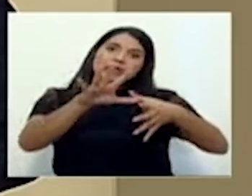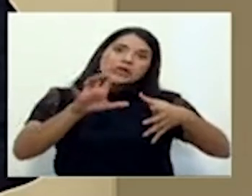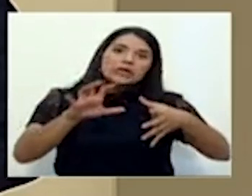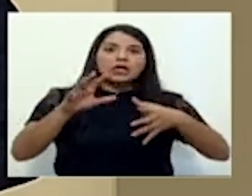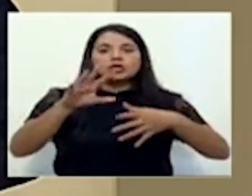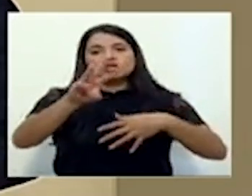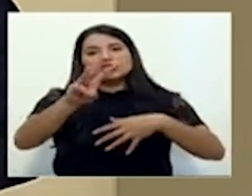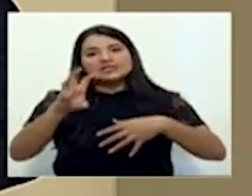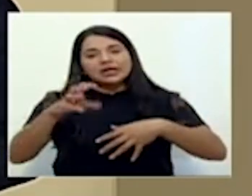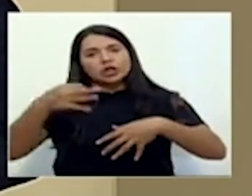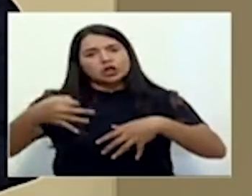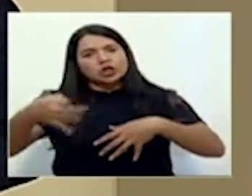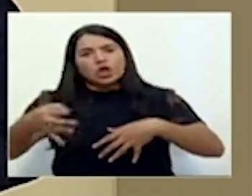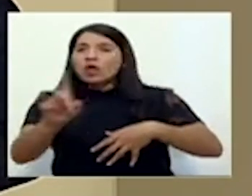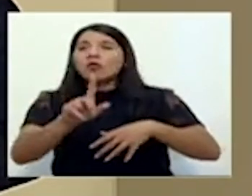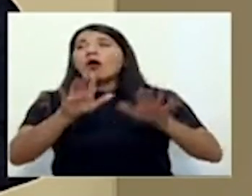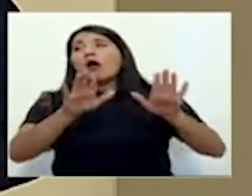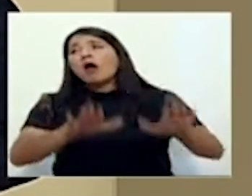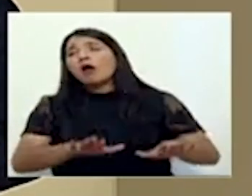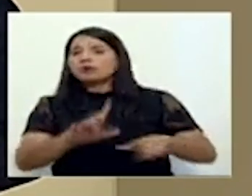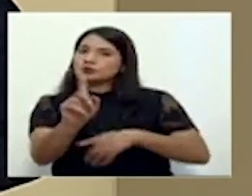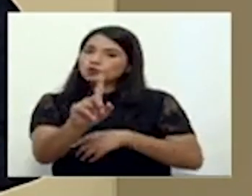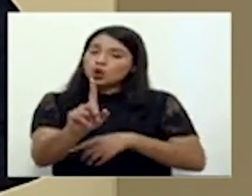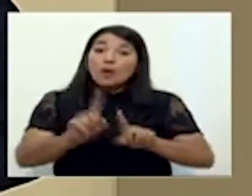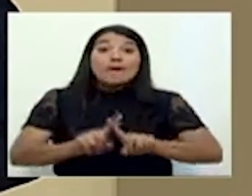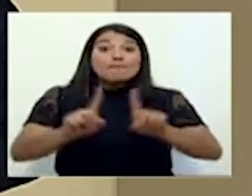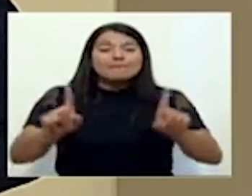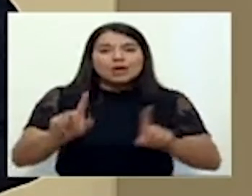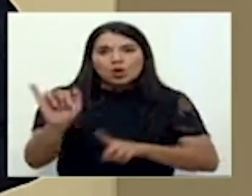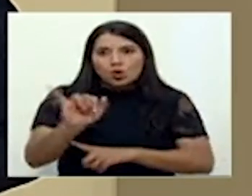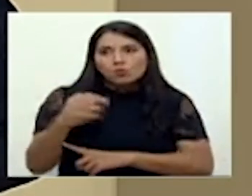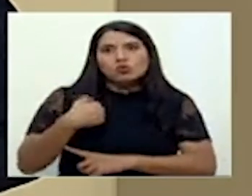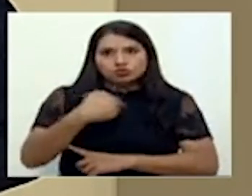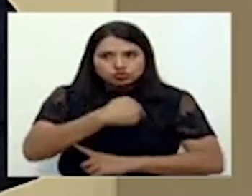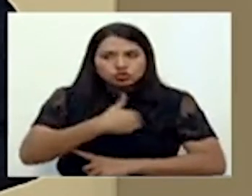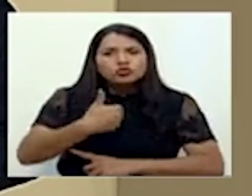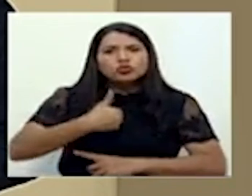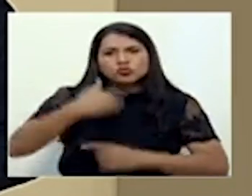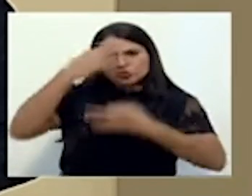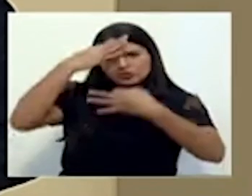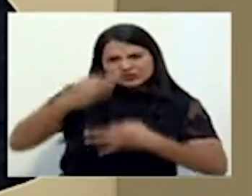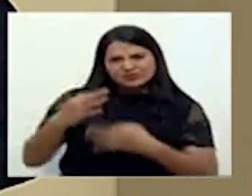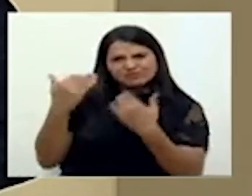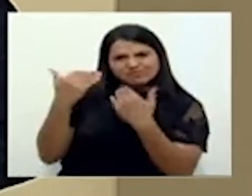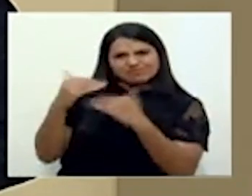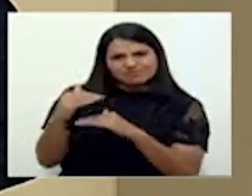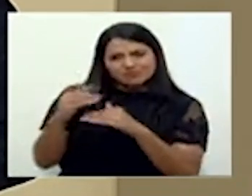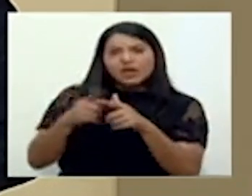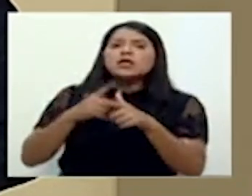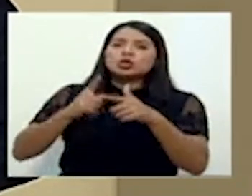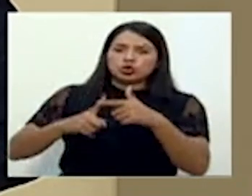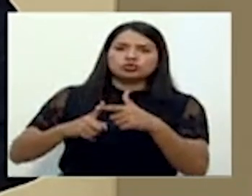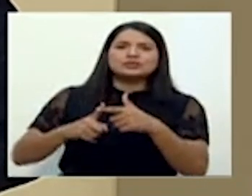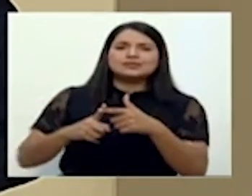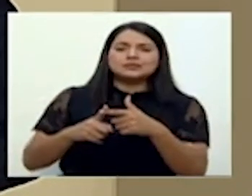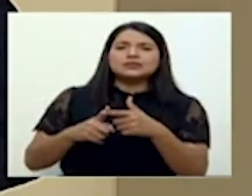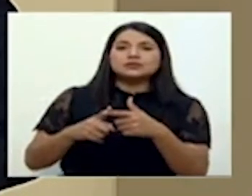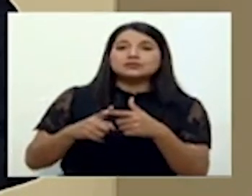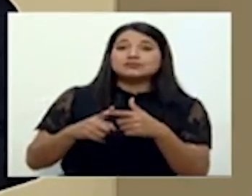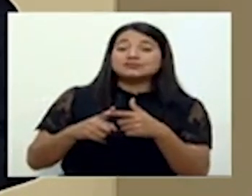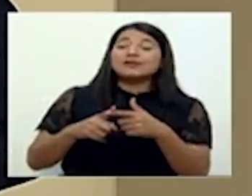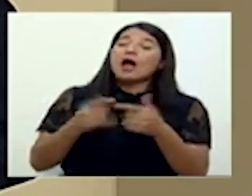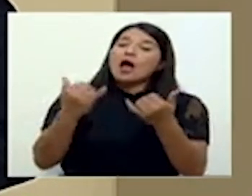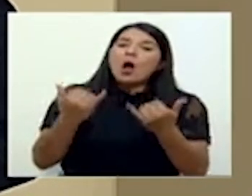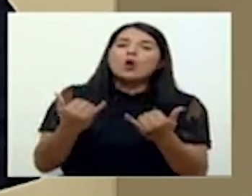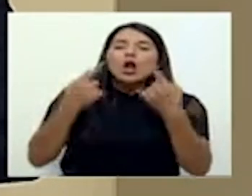casos, pero también si no hubiéramos aplicado lo que aplicamos estaríamos en una cifra mucho mayor, de la misma aceleración en camas,